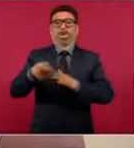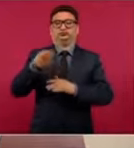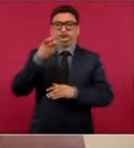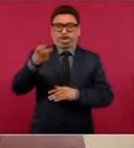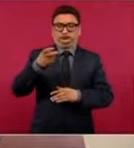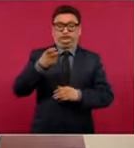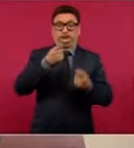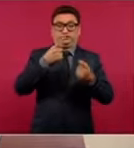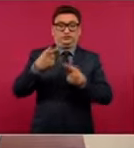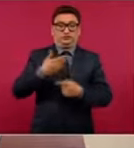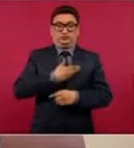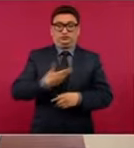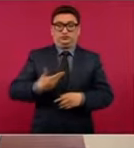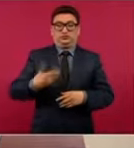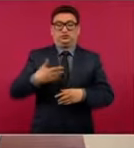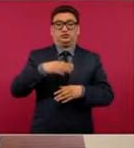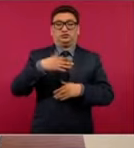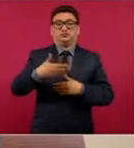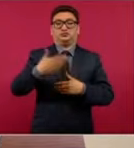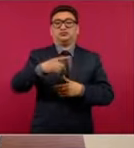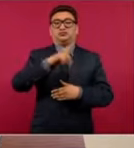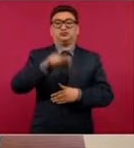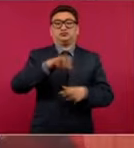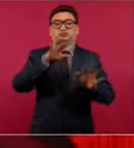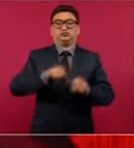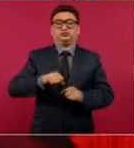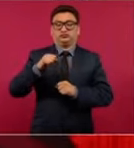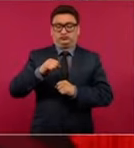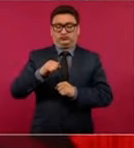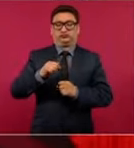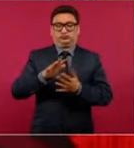presidentes de países.